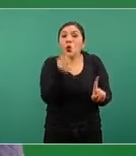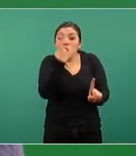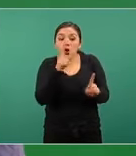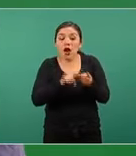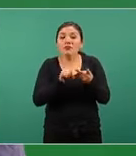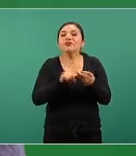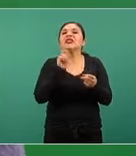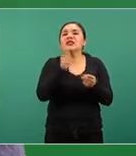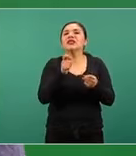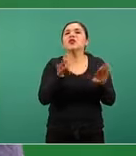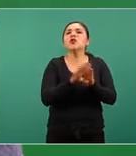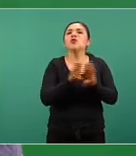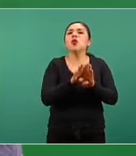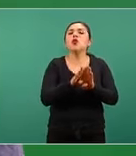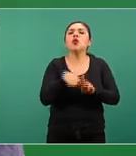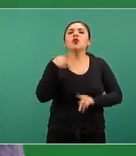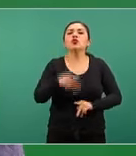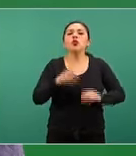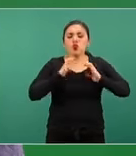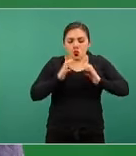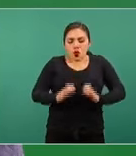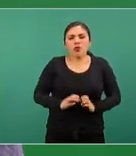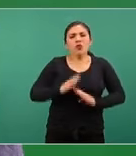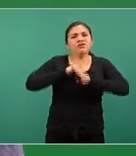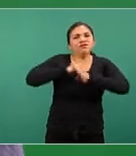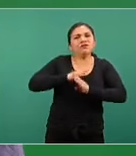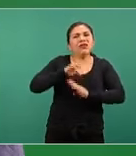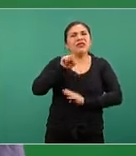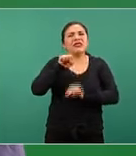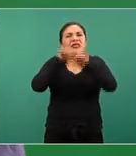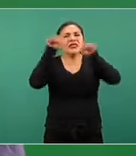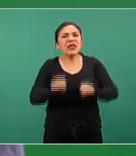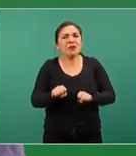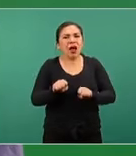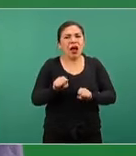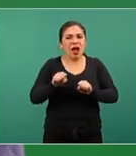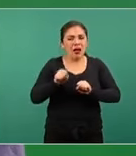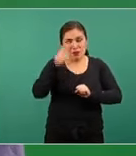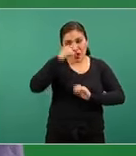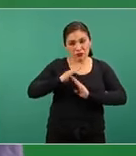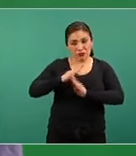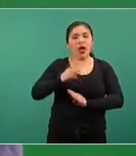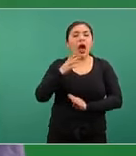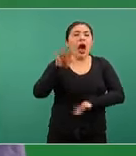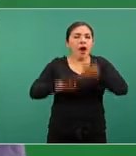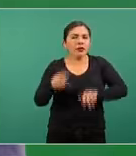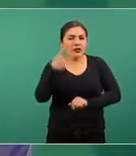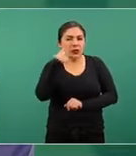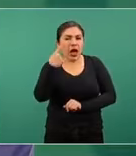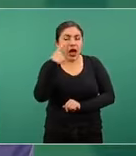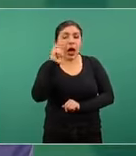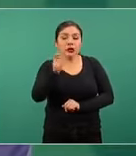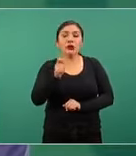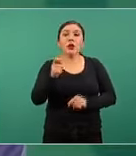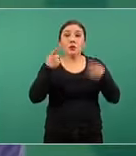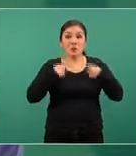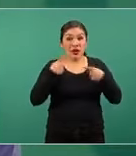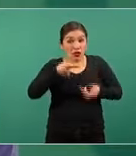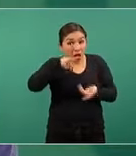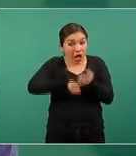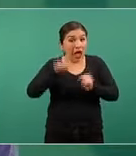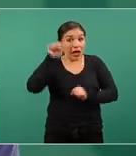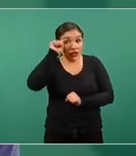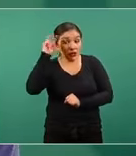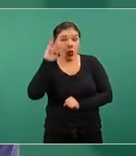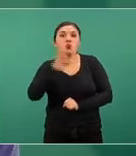es también el sistema inmune suele identificarse que las personas con síndrome de Down tienen un riesgo aumentado a